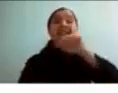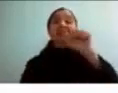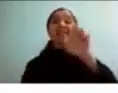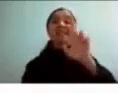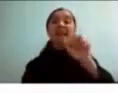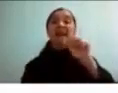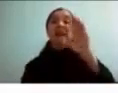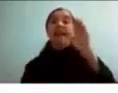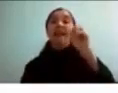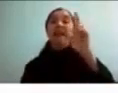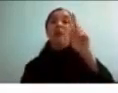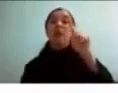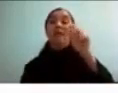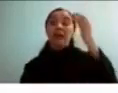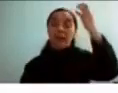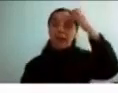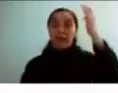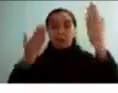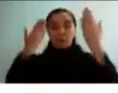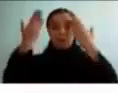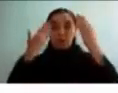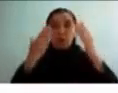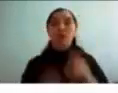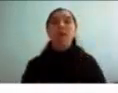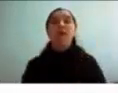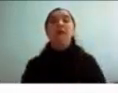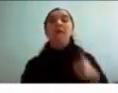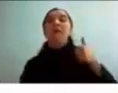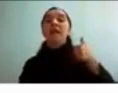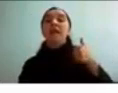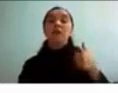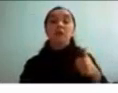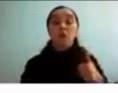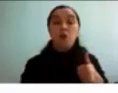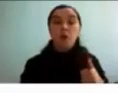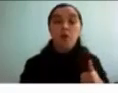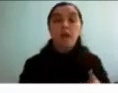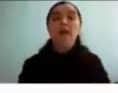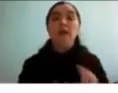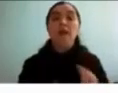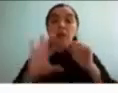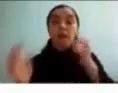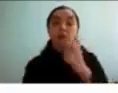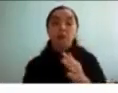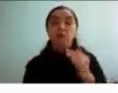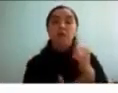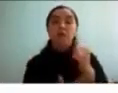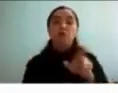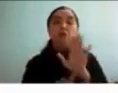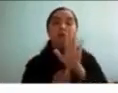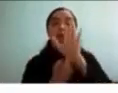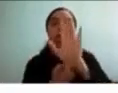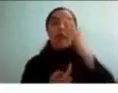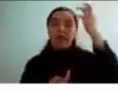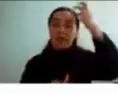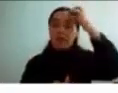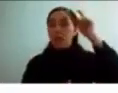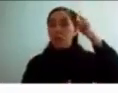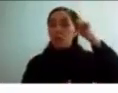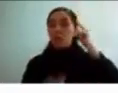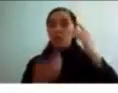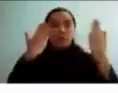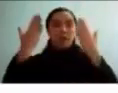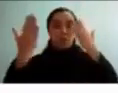directora técnica de la fundación CADA nos presentó sobre neuropsicología del TDAH